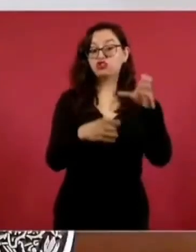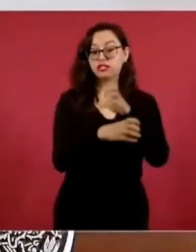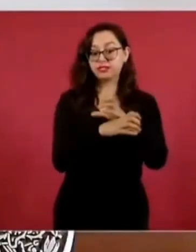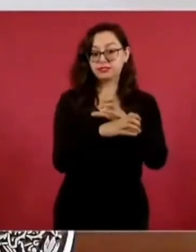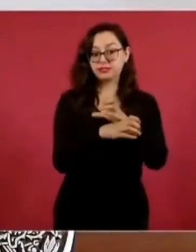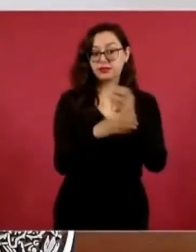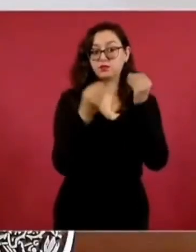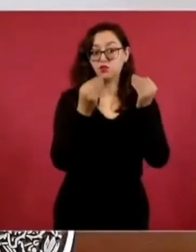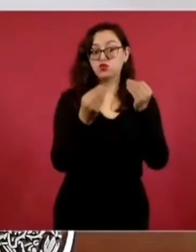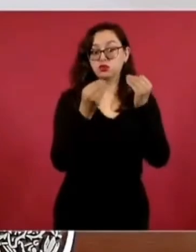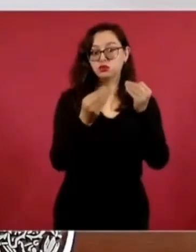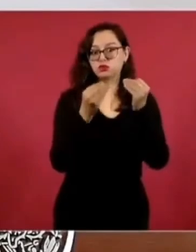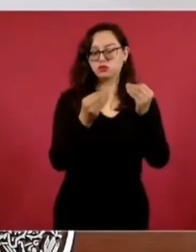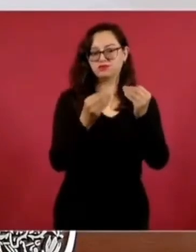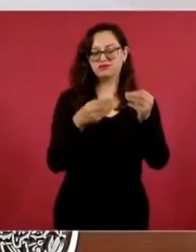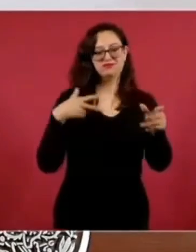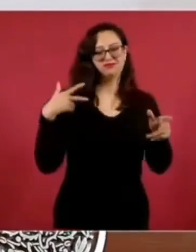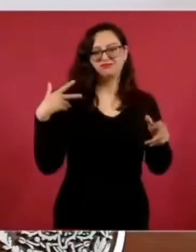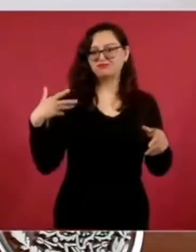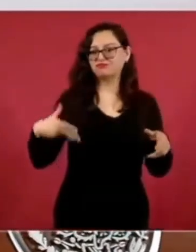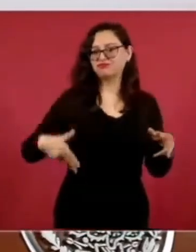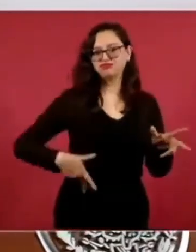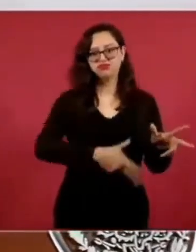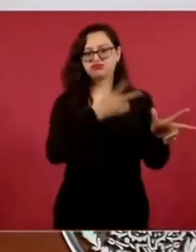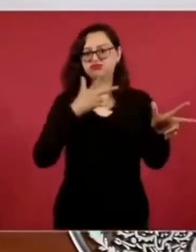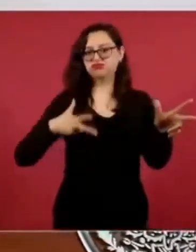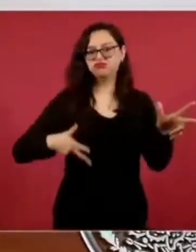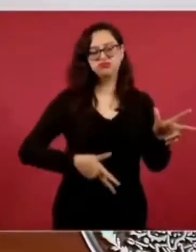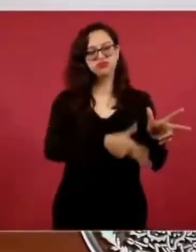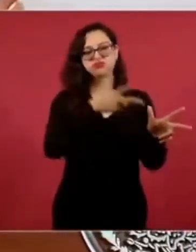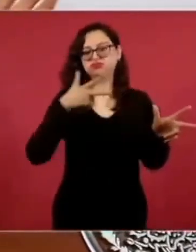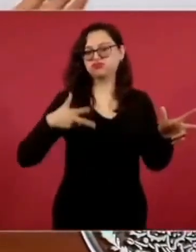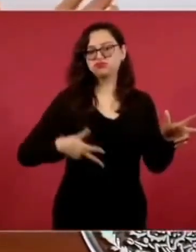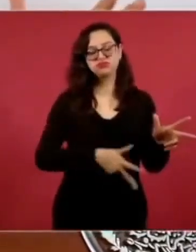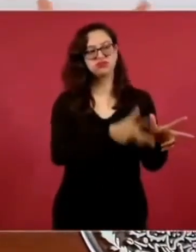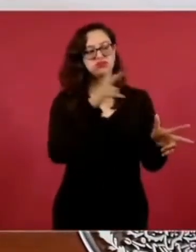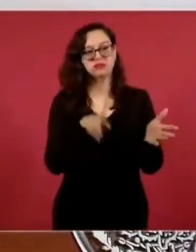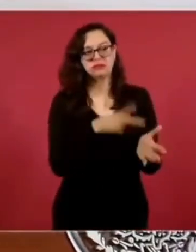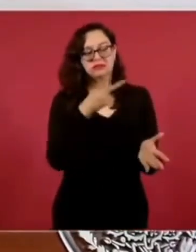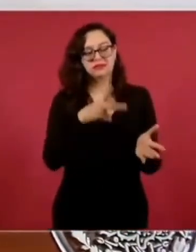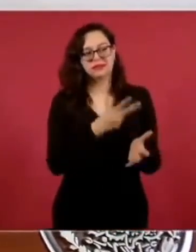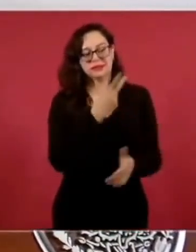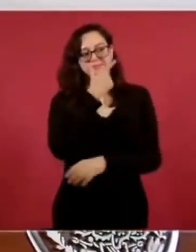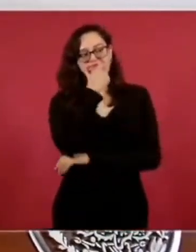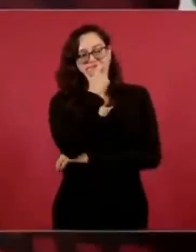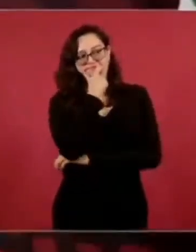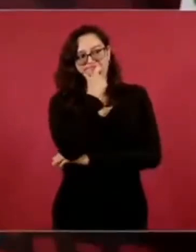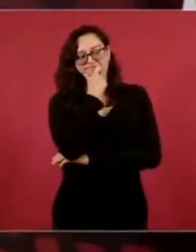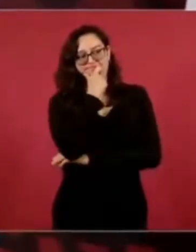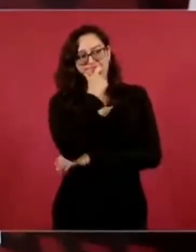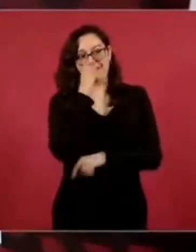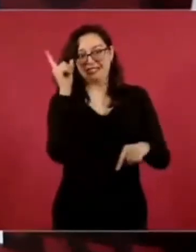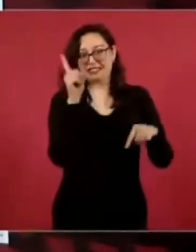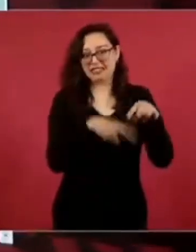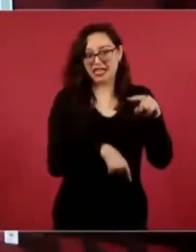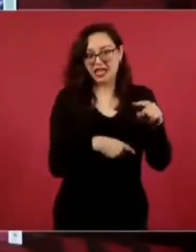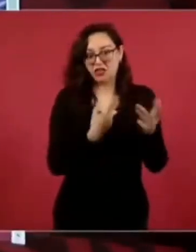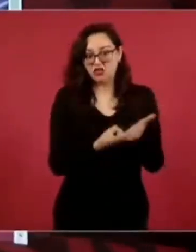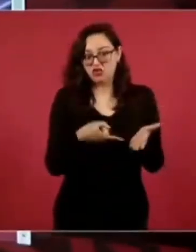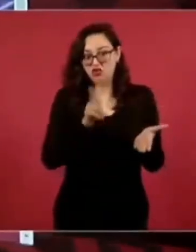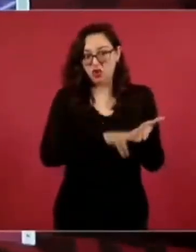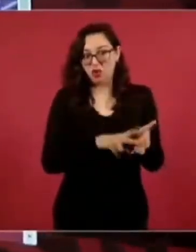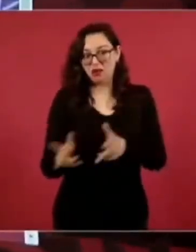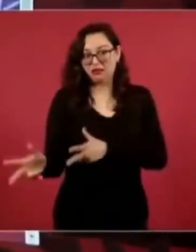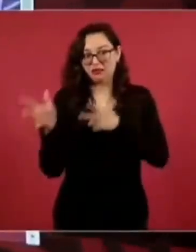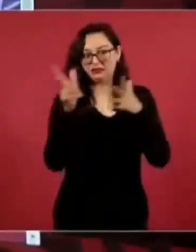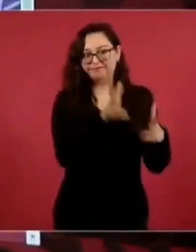mucho. Entonces, lo que se está haciendo es acomodando la